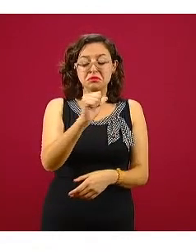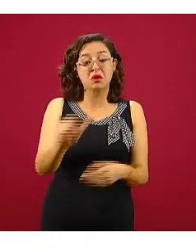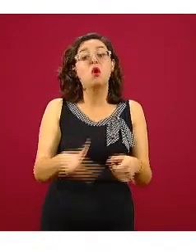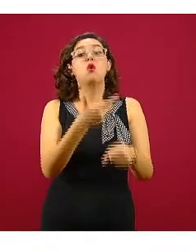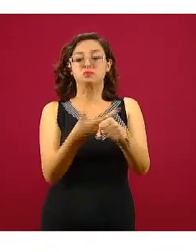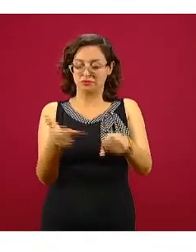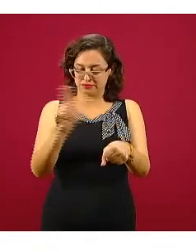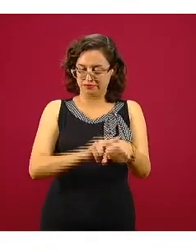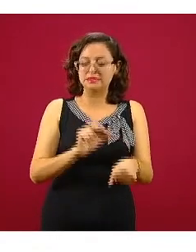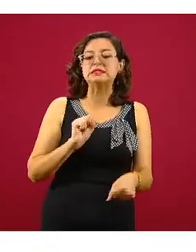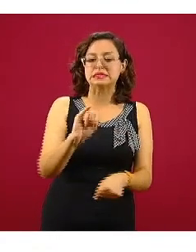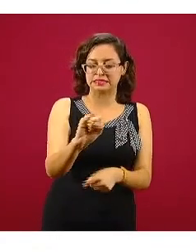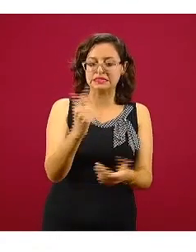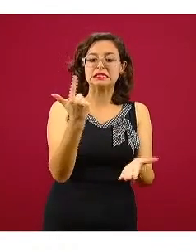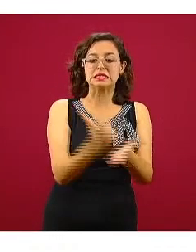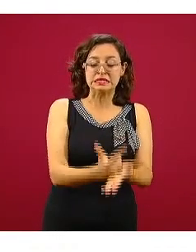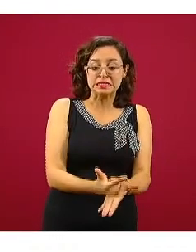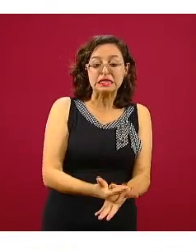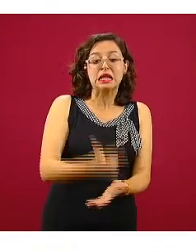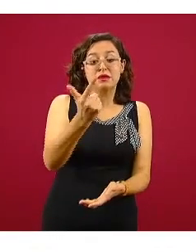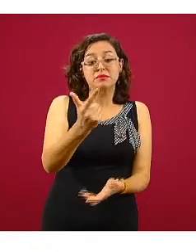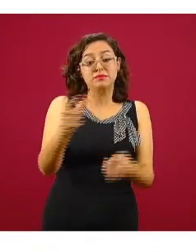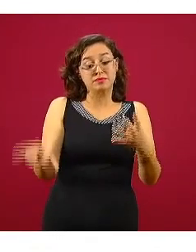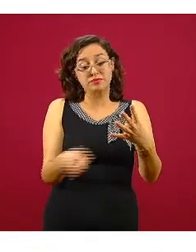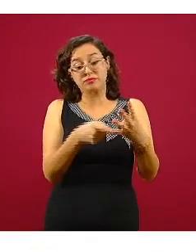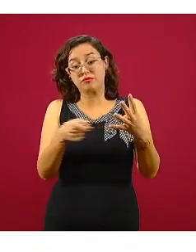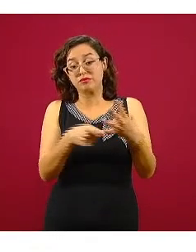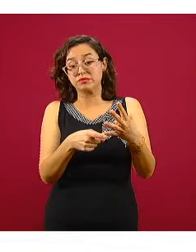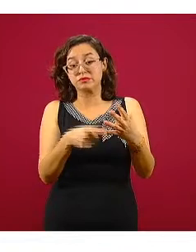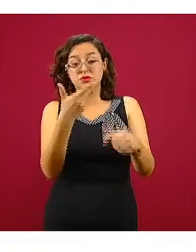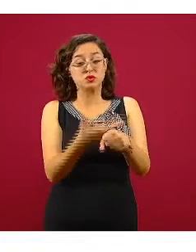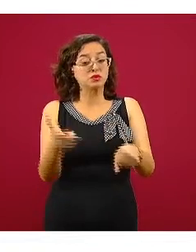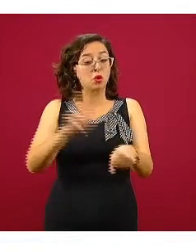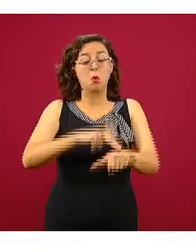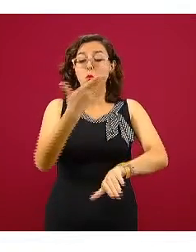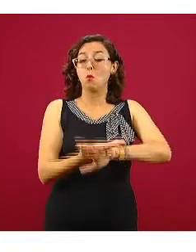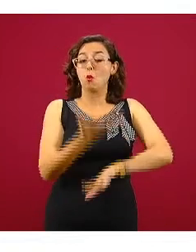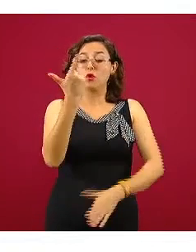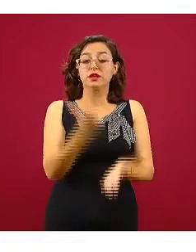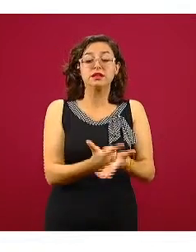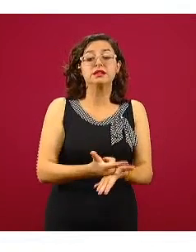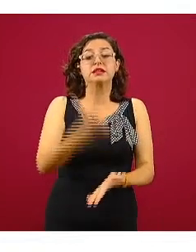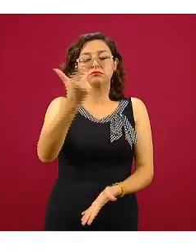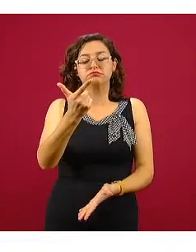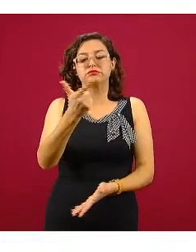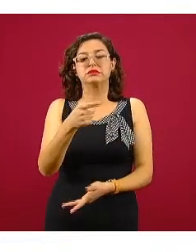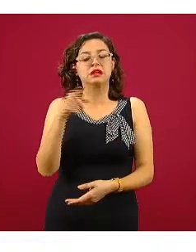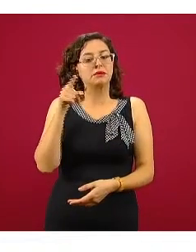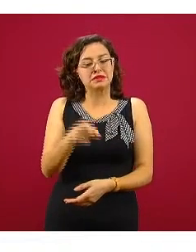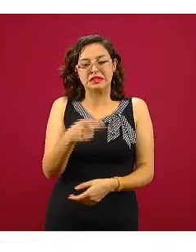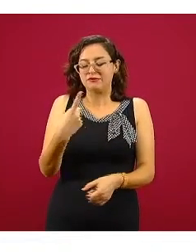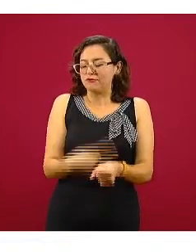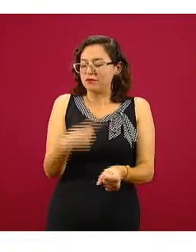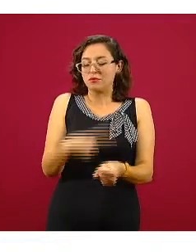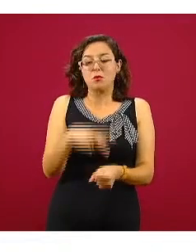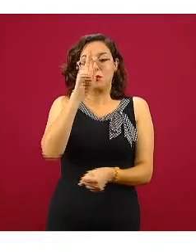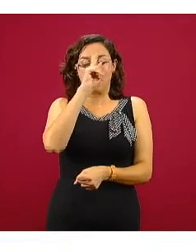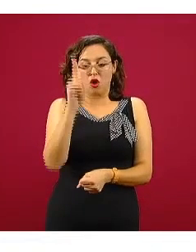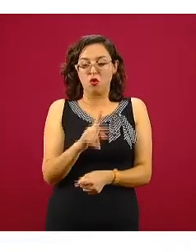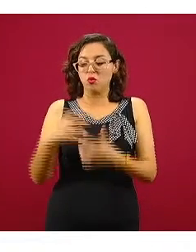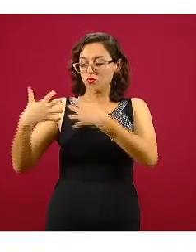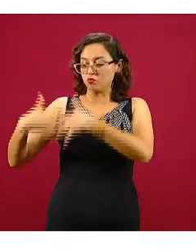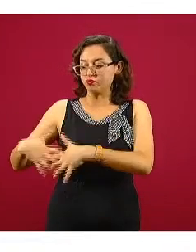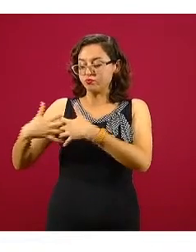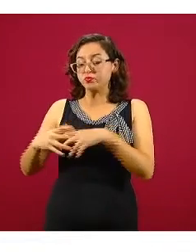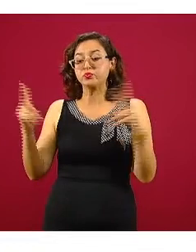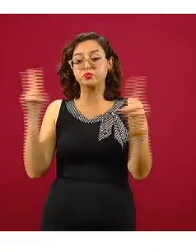finalmente las personas que están críticamente enfermas, que las reconocemos particularmente por el hecho de que requieren intubación,